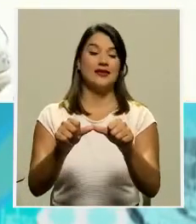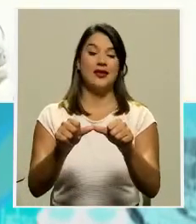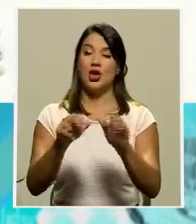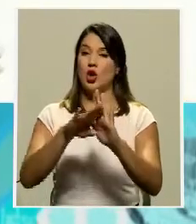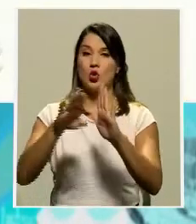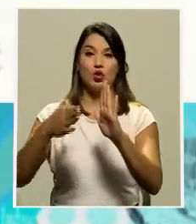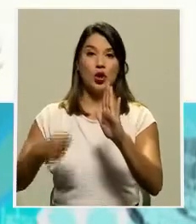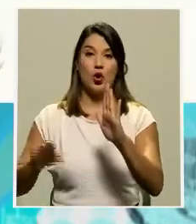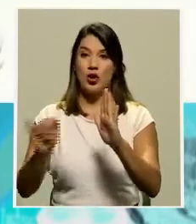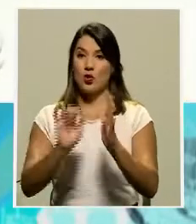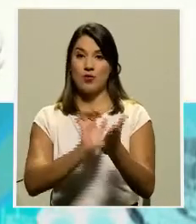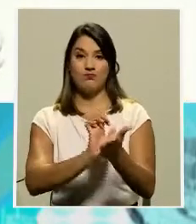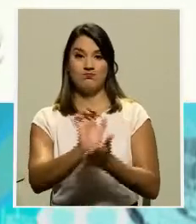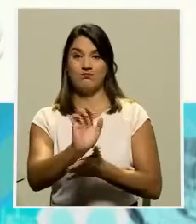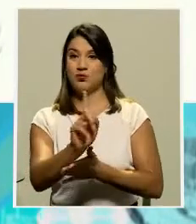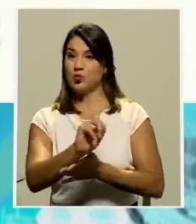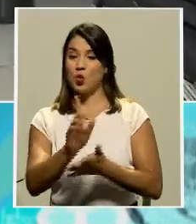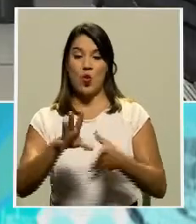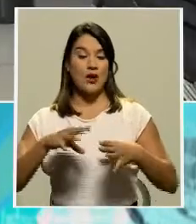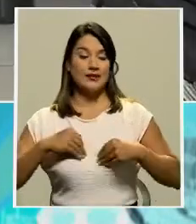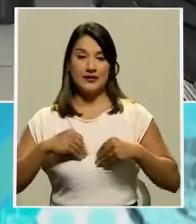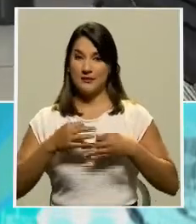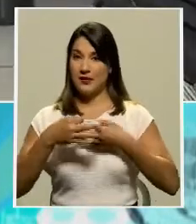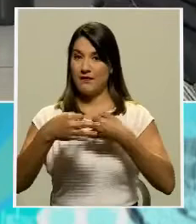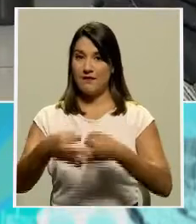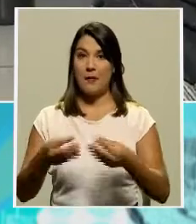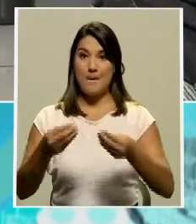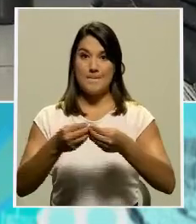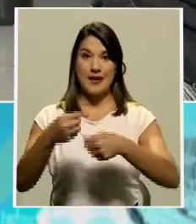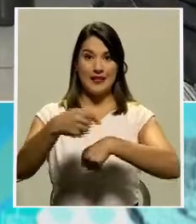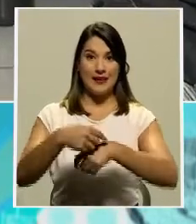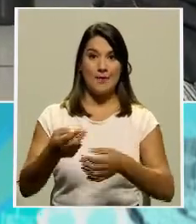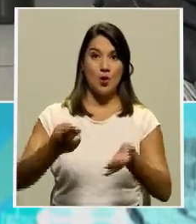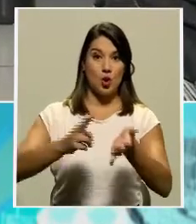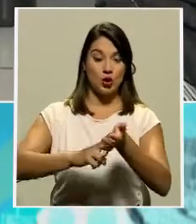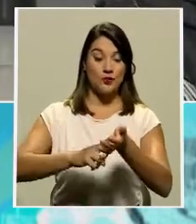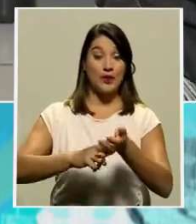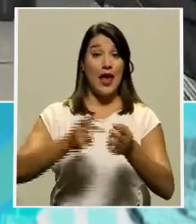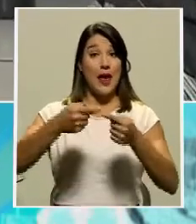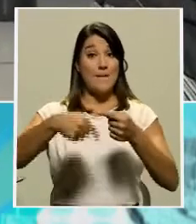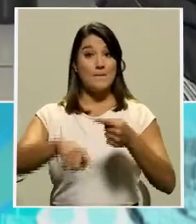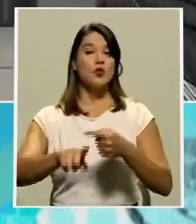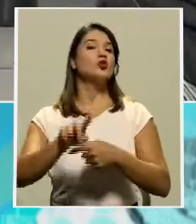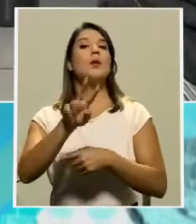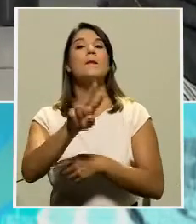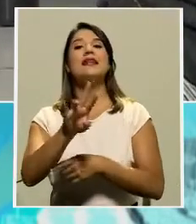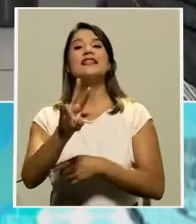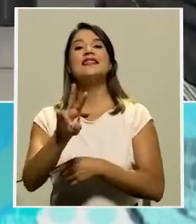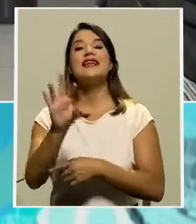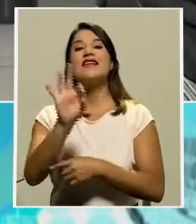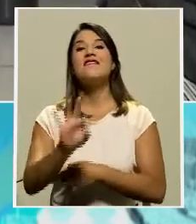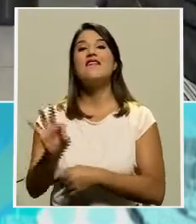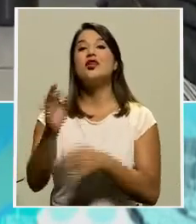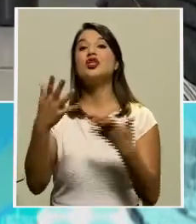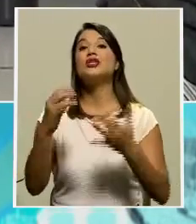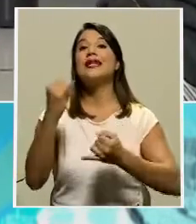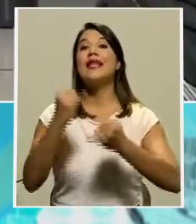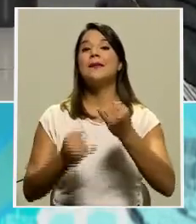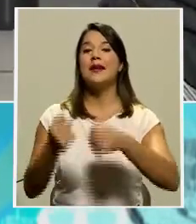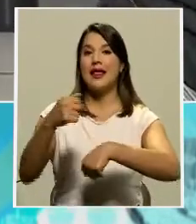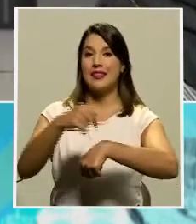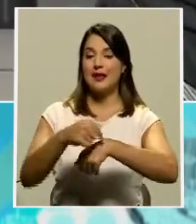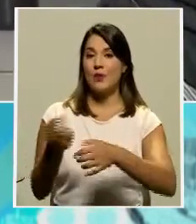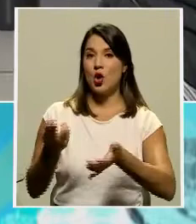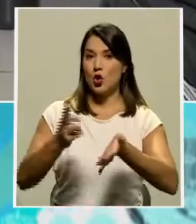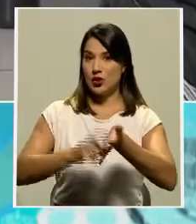prórroga de este contrato. Don Ernesto, como usted lo decía, el próximo 27 de febrero es cuando se vence el plazo de este contrato y a